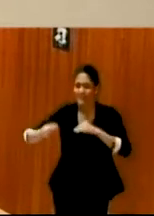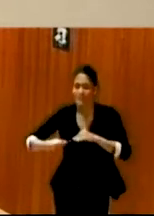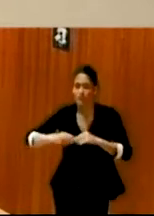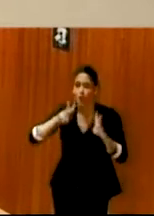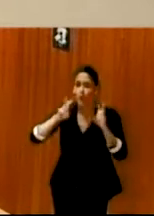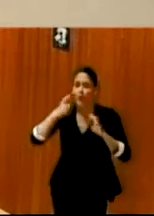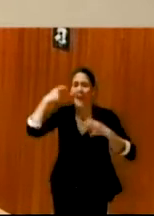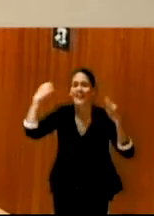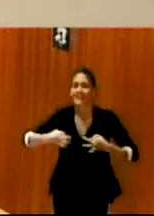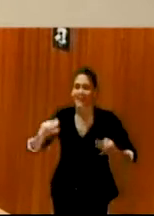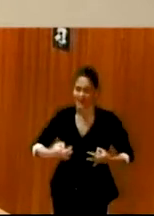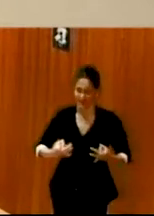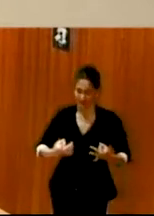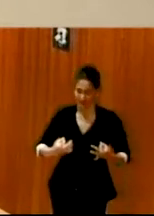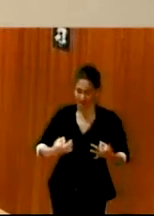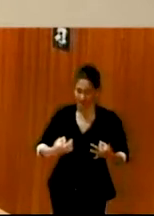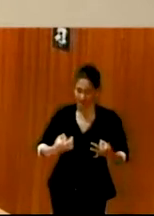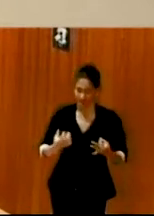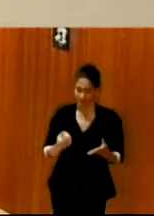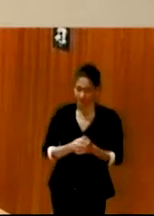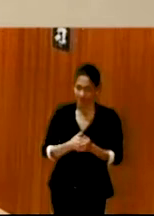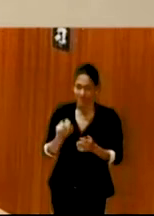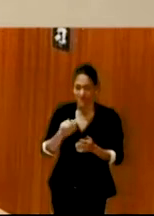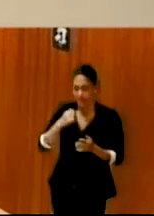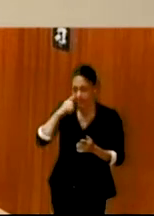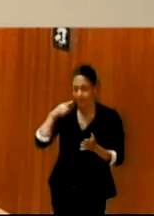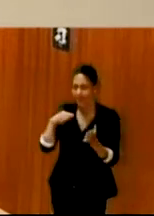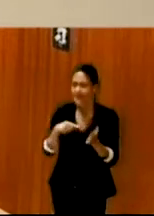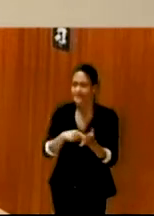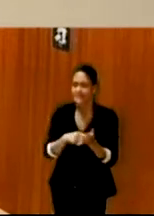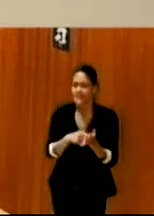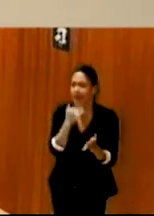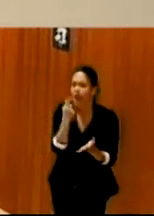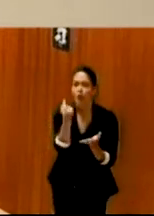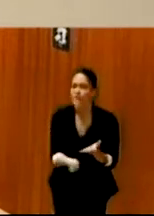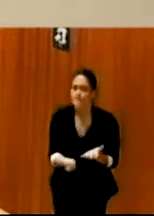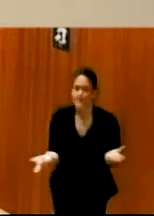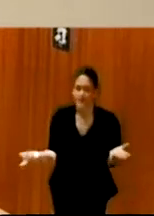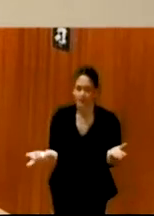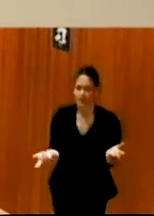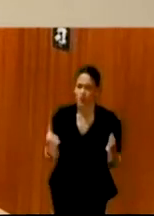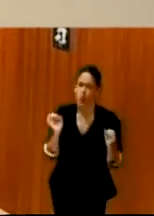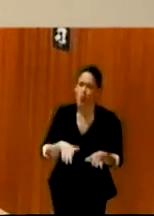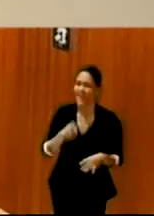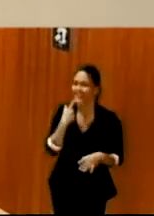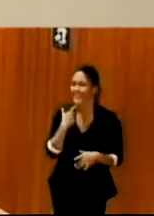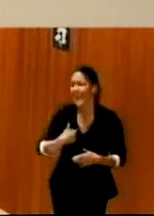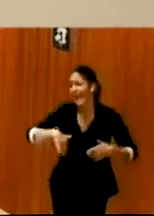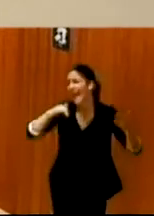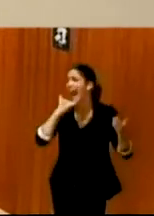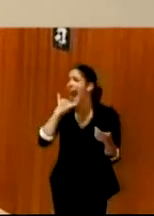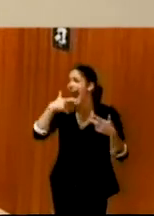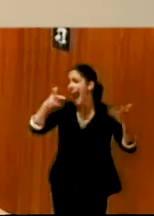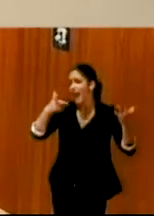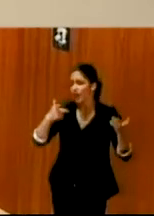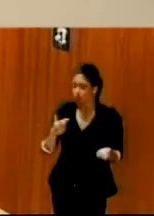dejar de exigirse unos mínimos. Con lo cual, esas frases de, bueno, algo es algo, bueno, está muy